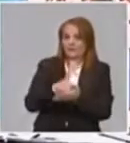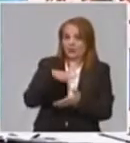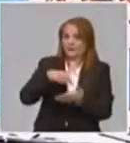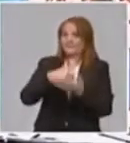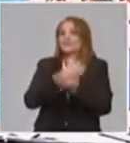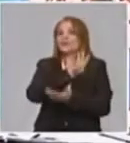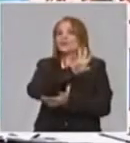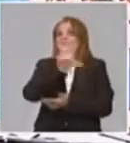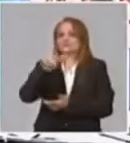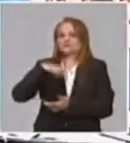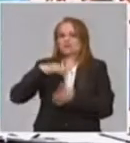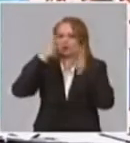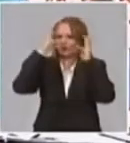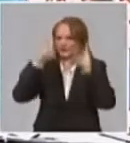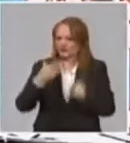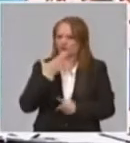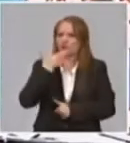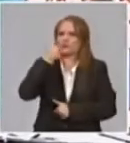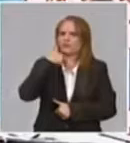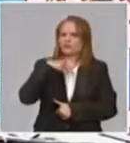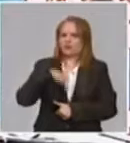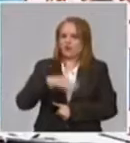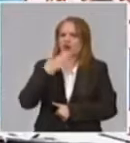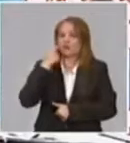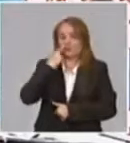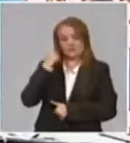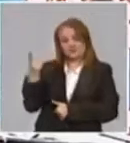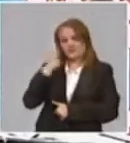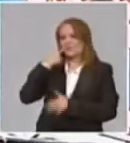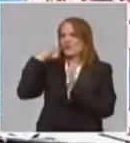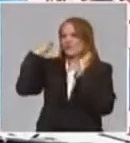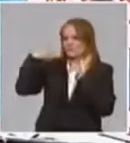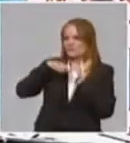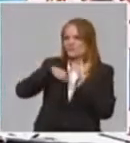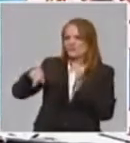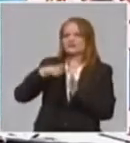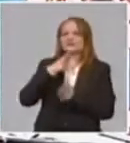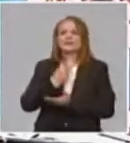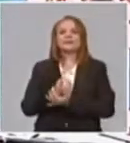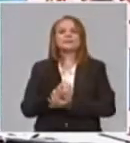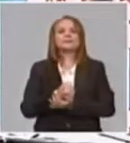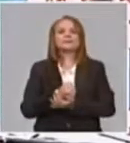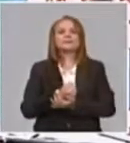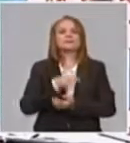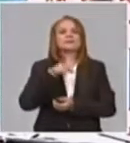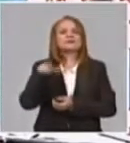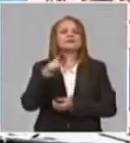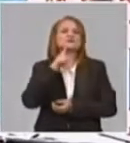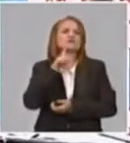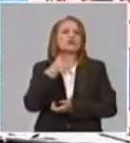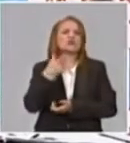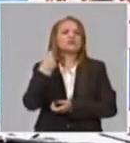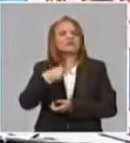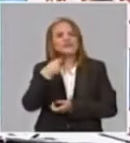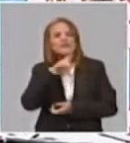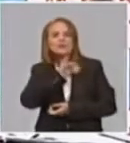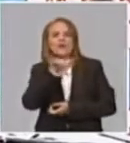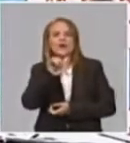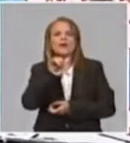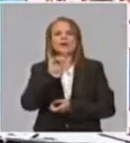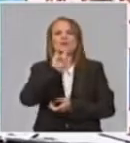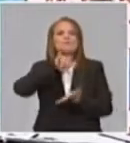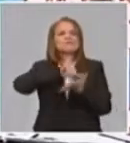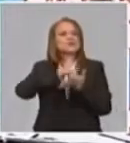teniendo un buen resultado, y lo veíamos un poco en el material inicial, que tiene que ver con el proyecto de telepsicología,